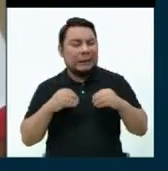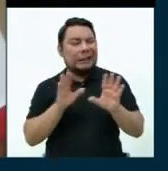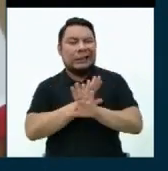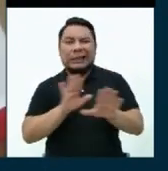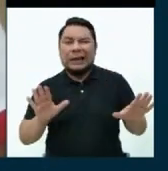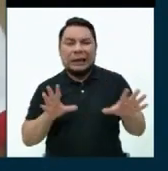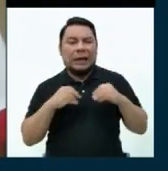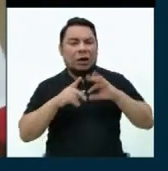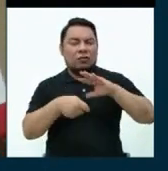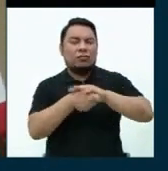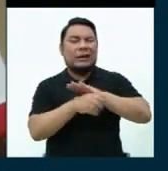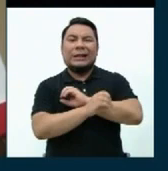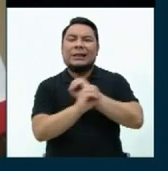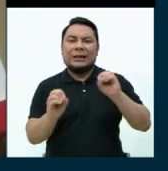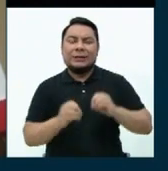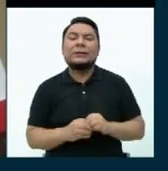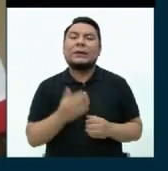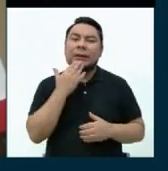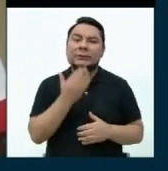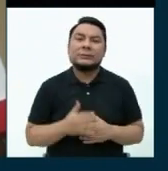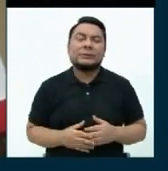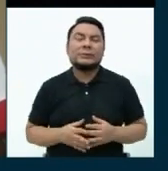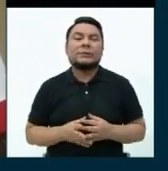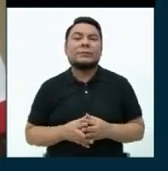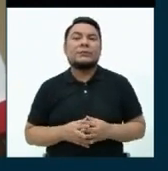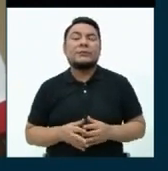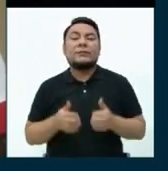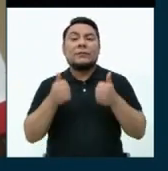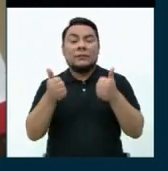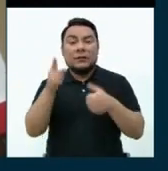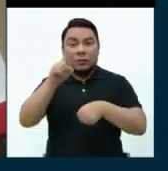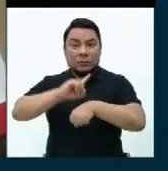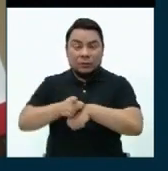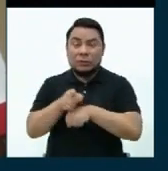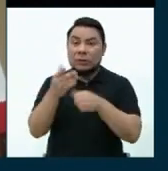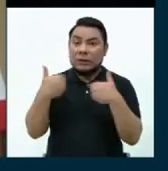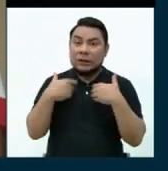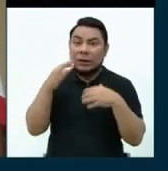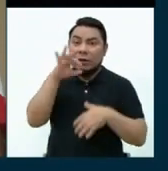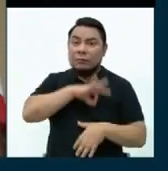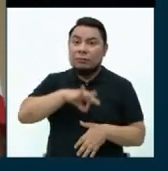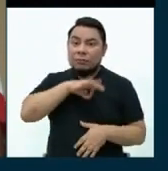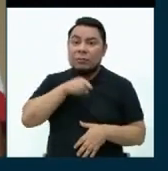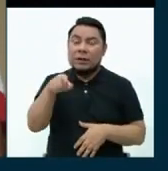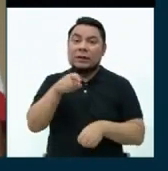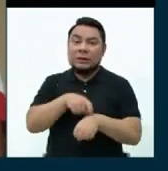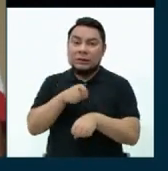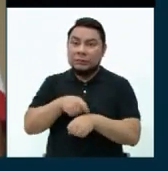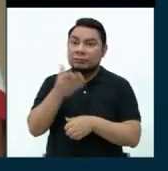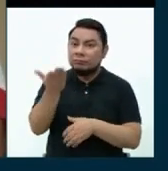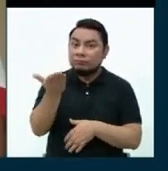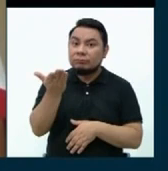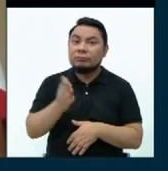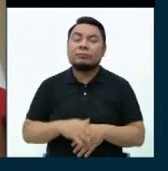corrupción. Gracias. Muy bien, le queda todavía un minuto. No sé si quiere aprovechar el tiempo que le queda.